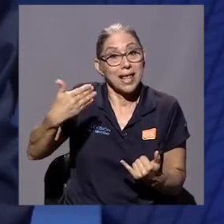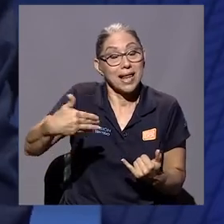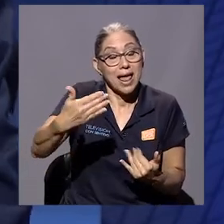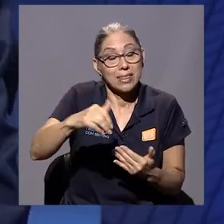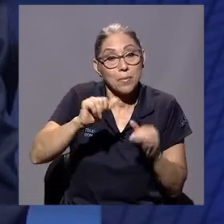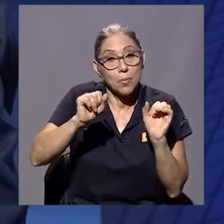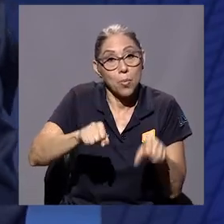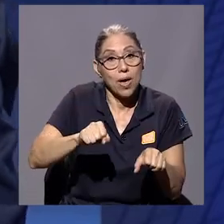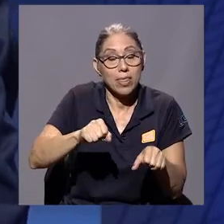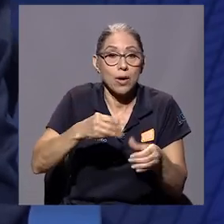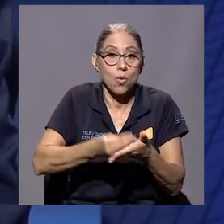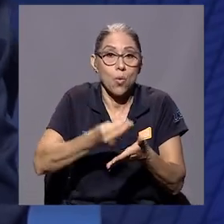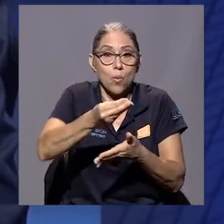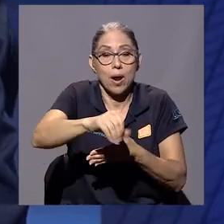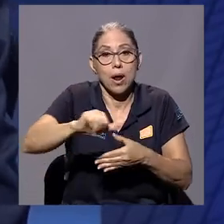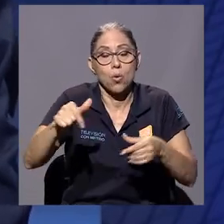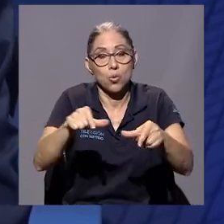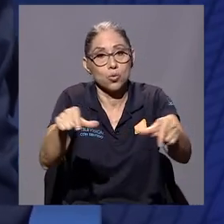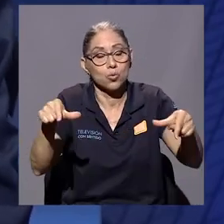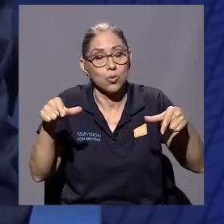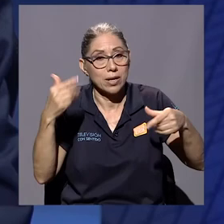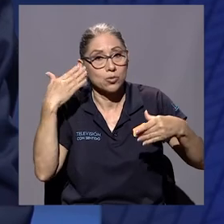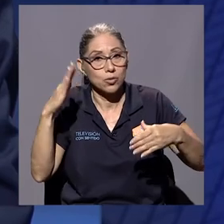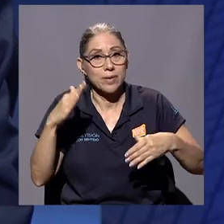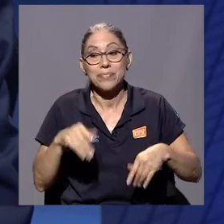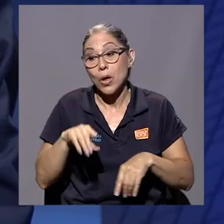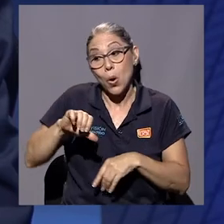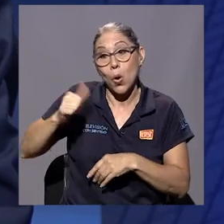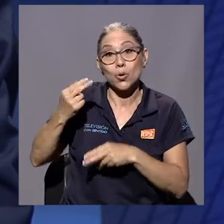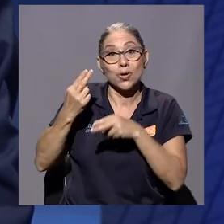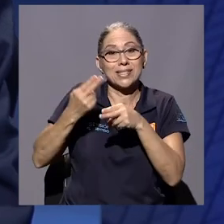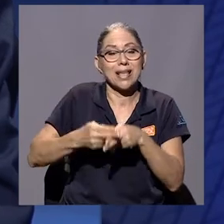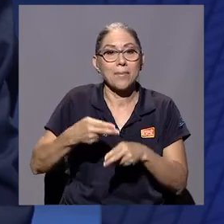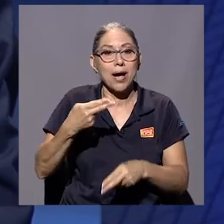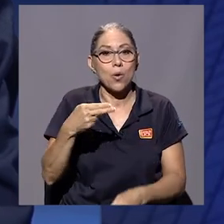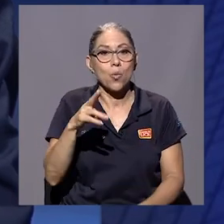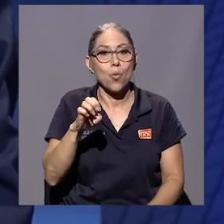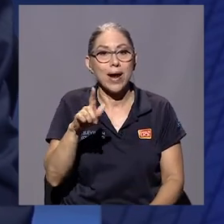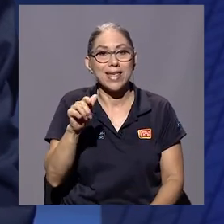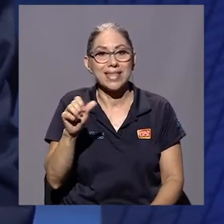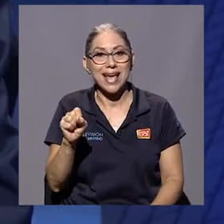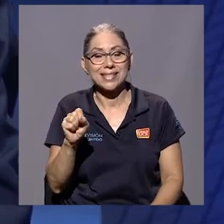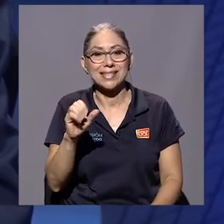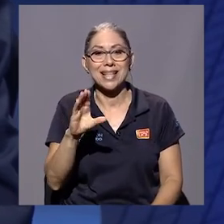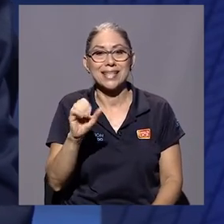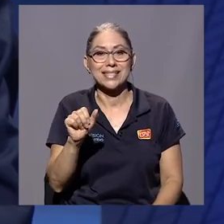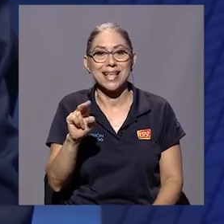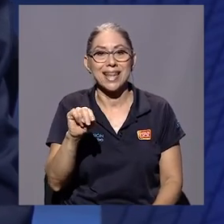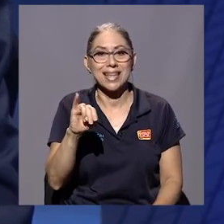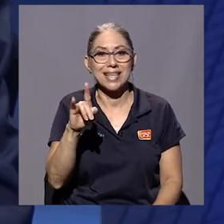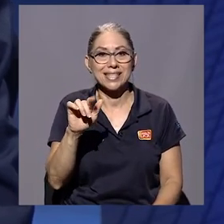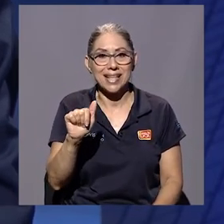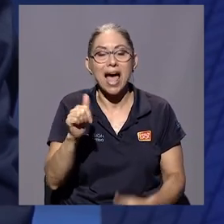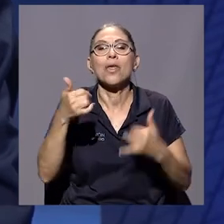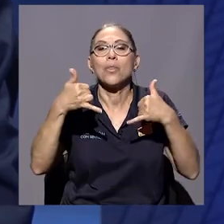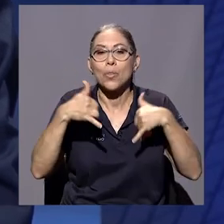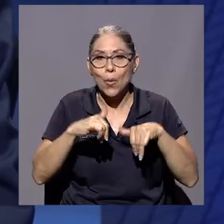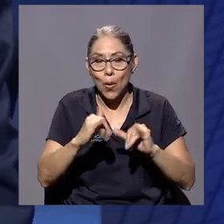distribuir en otras librerías. Muy bien. Y Guayas de Ceniza también está, todavía hay textos.